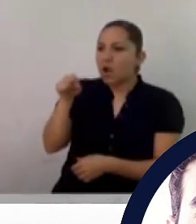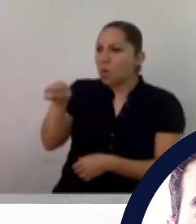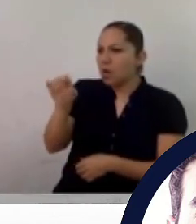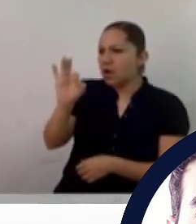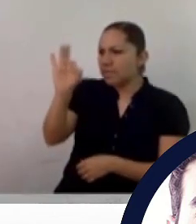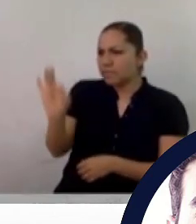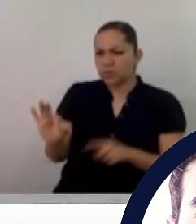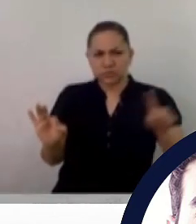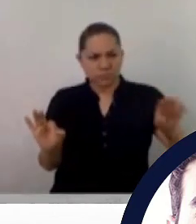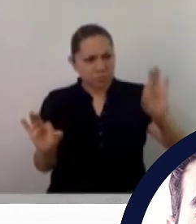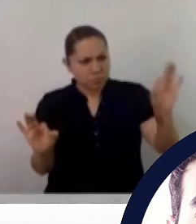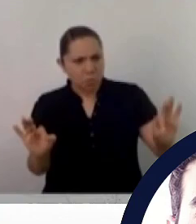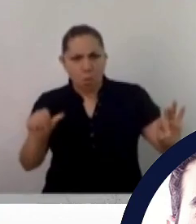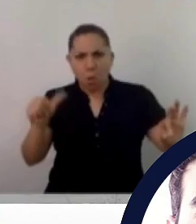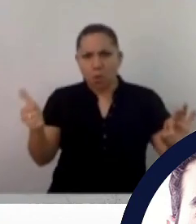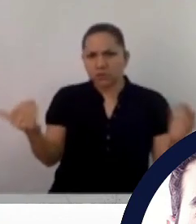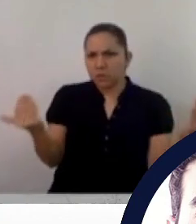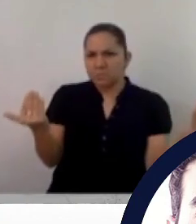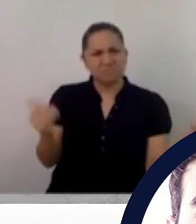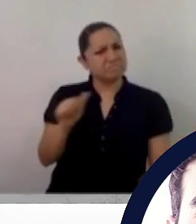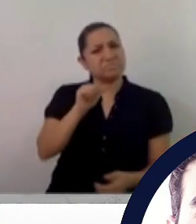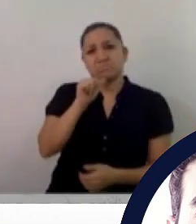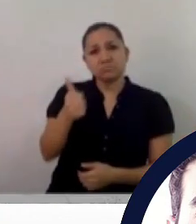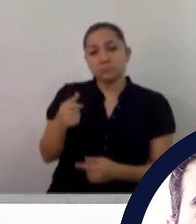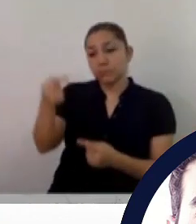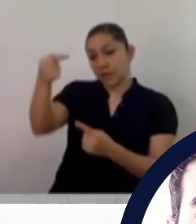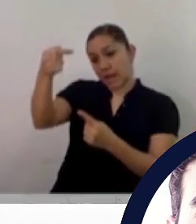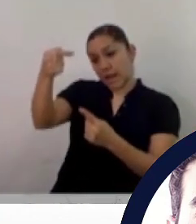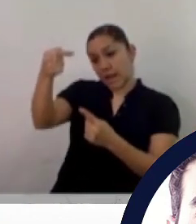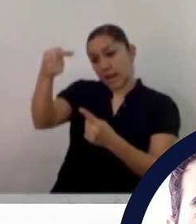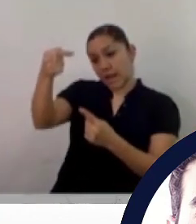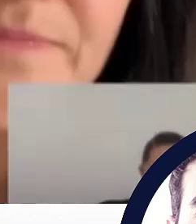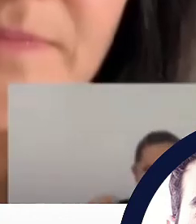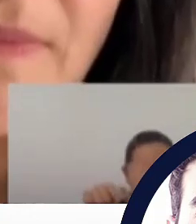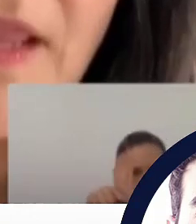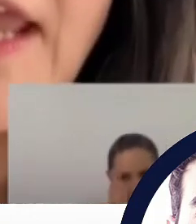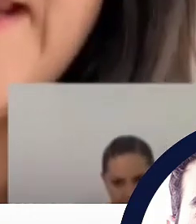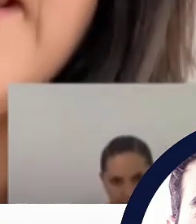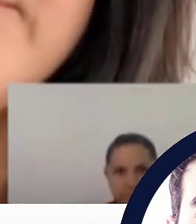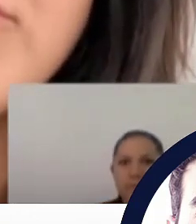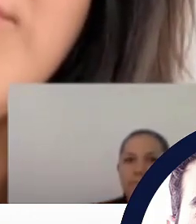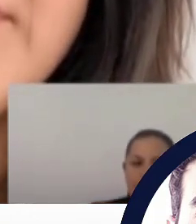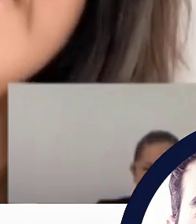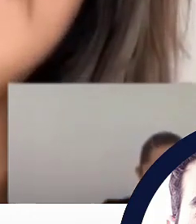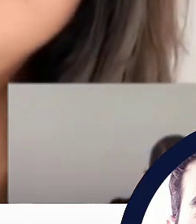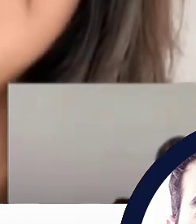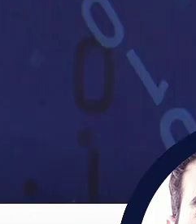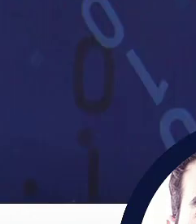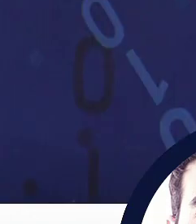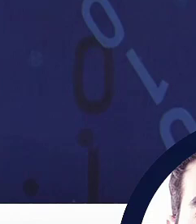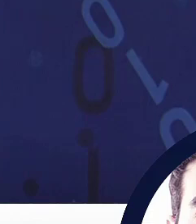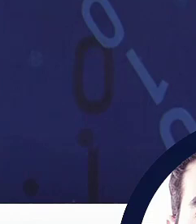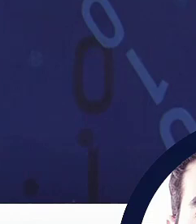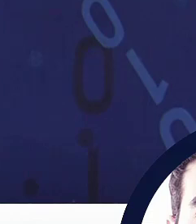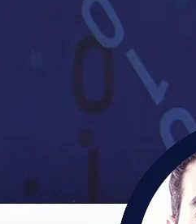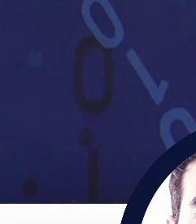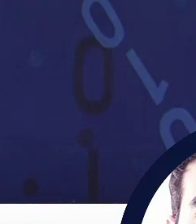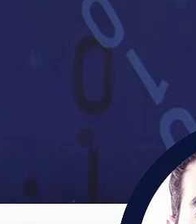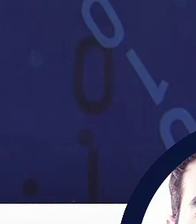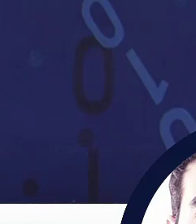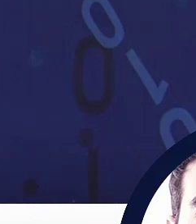otros estados que sean comparables. Entonces, confirmado, reitero lo de corrupción porque es un dato muy